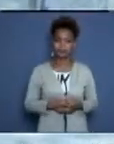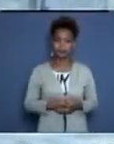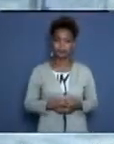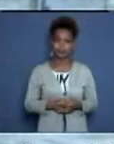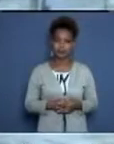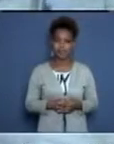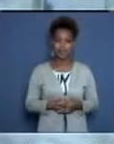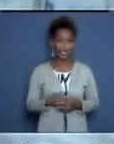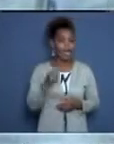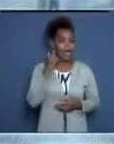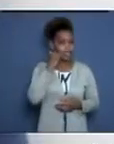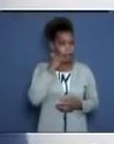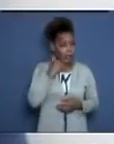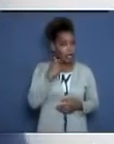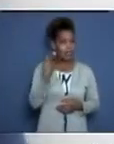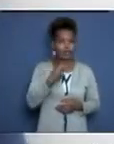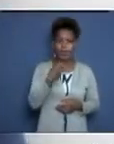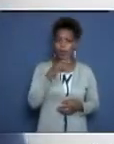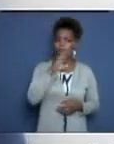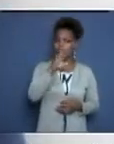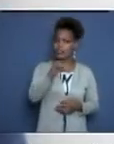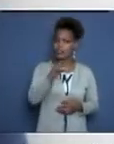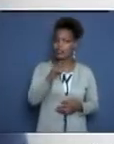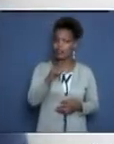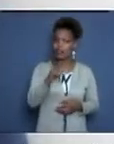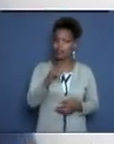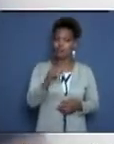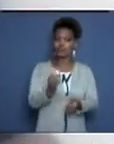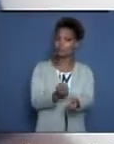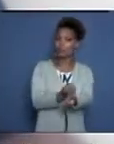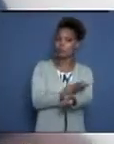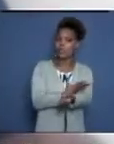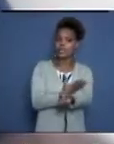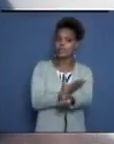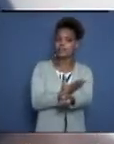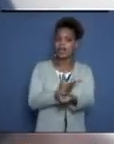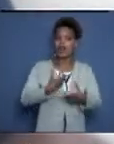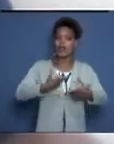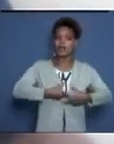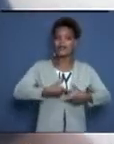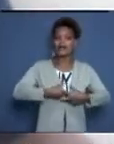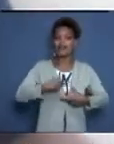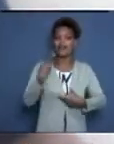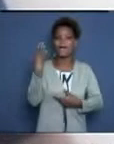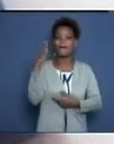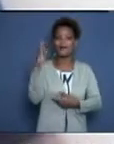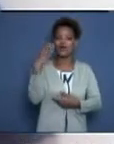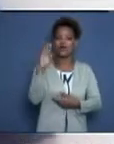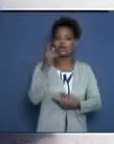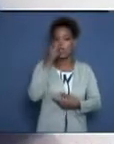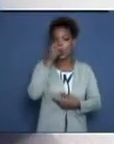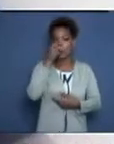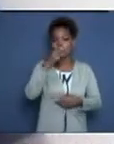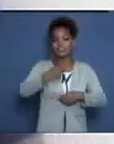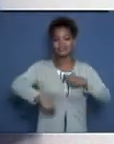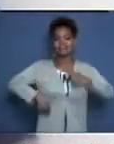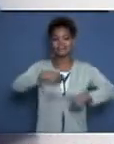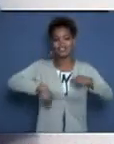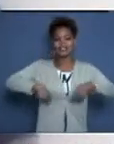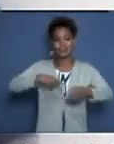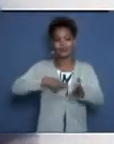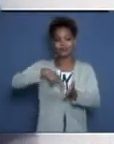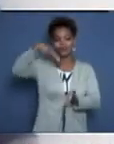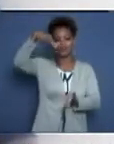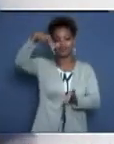Tampoco contábamos, hay que decirlo así, con la medalla de bronce de nuestro saltador de longitud Michael Masso. Hay una medalla que tiene